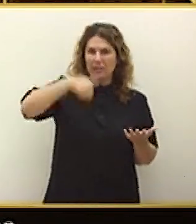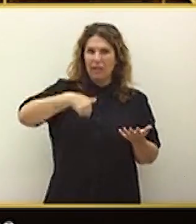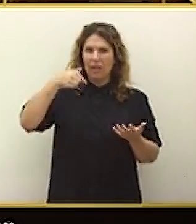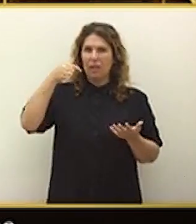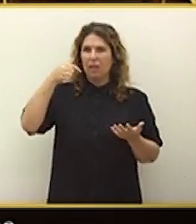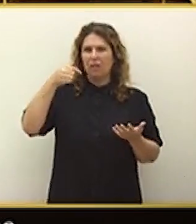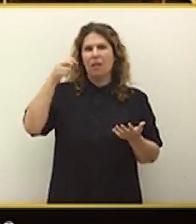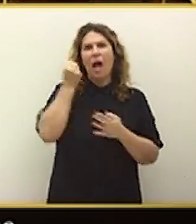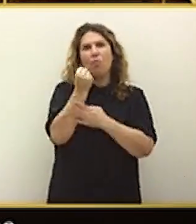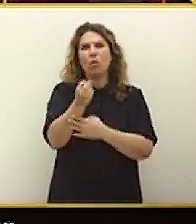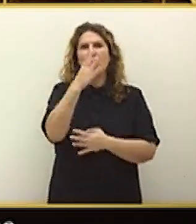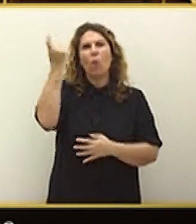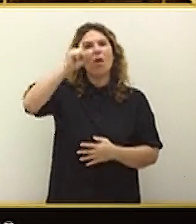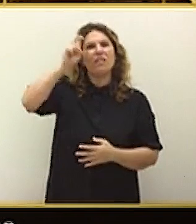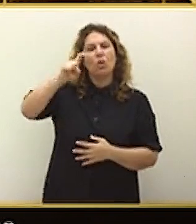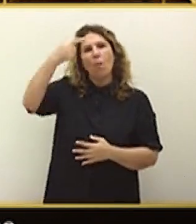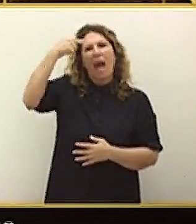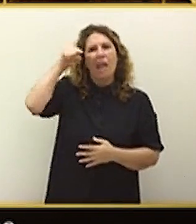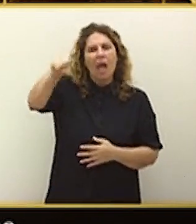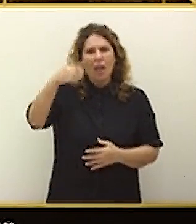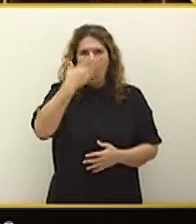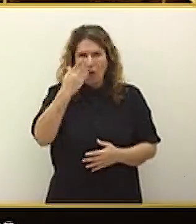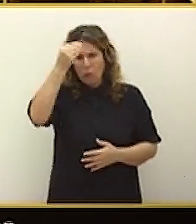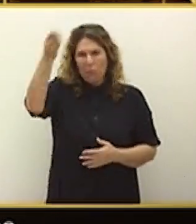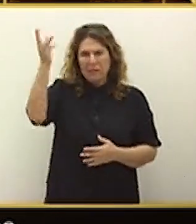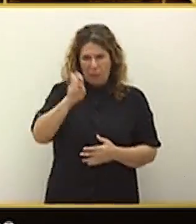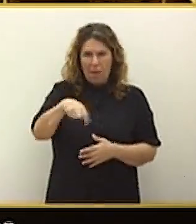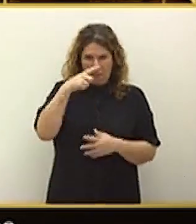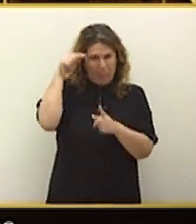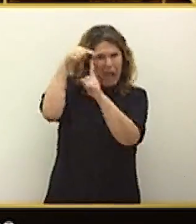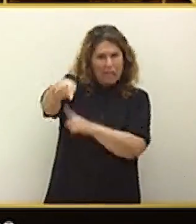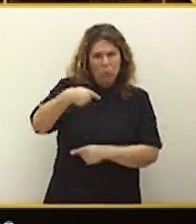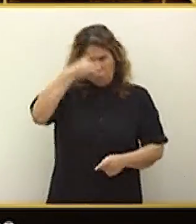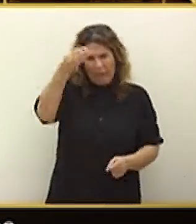profesor le tenía manía en el colegio? ¿Usted se cree que estamos aquí para eso?